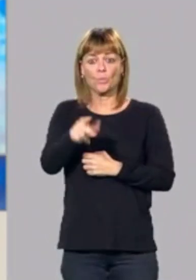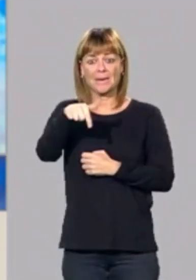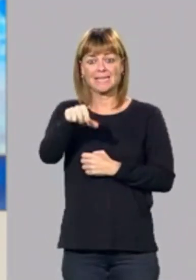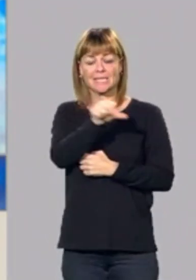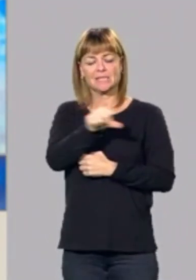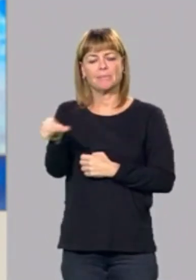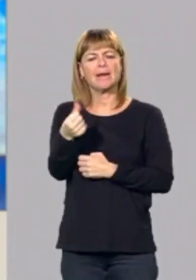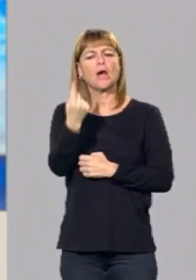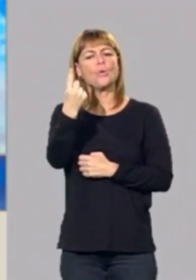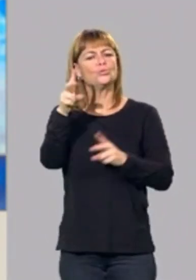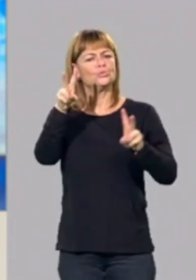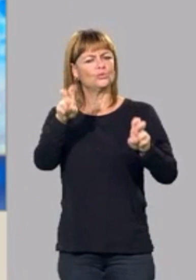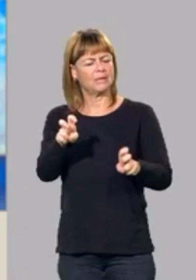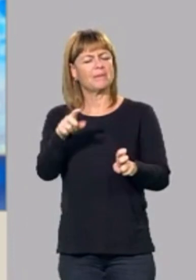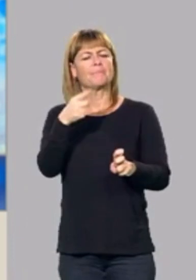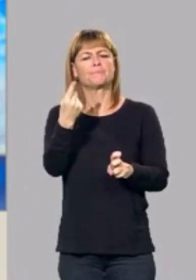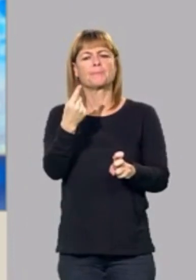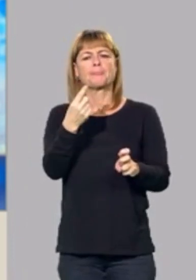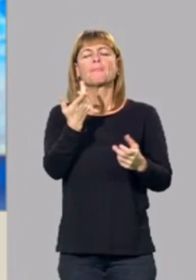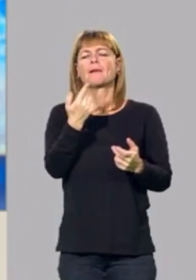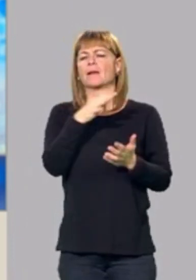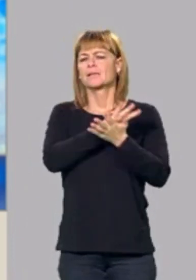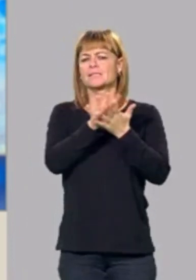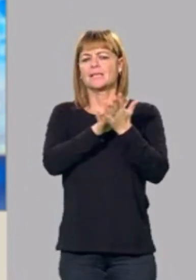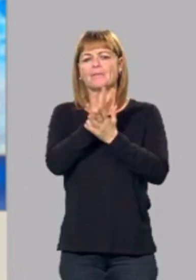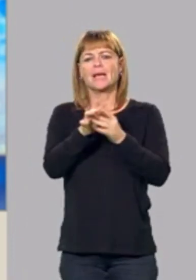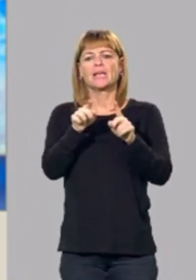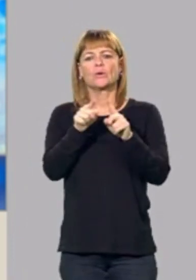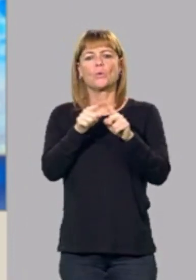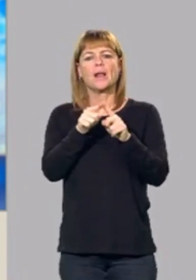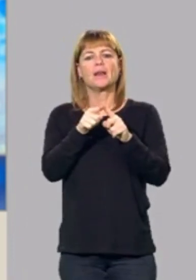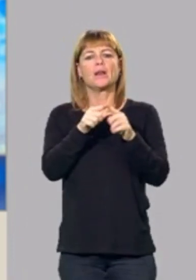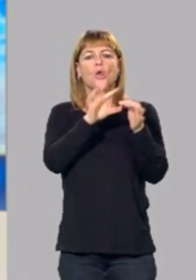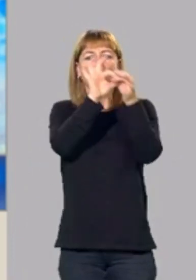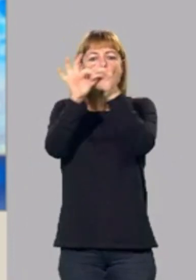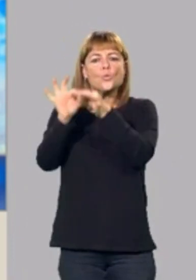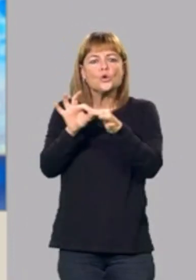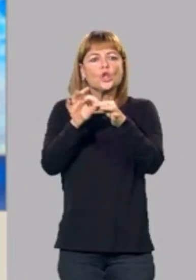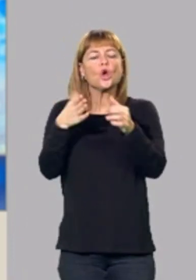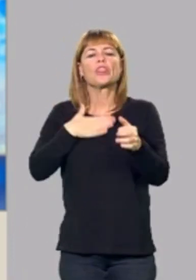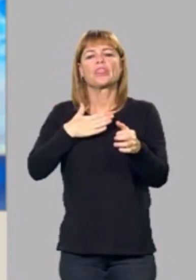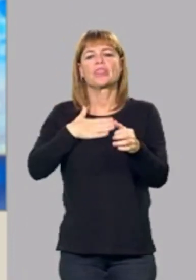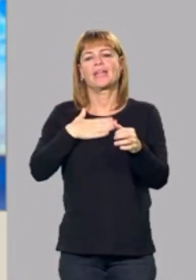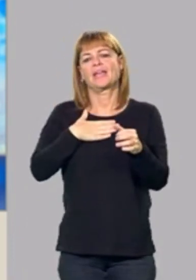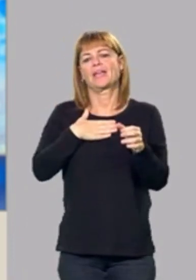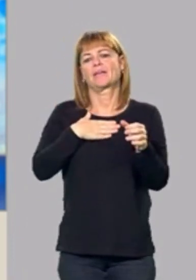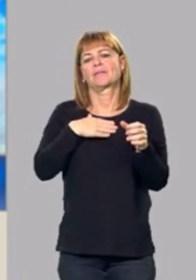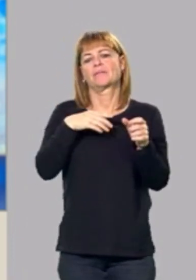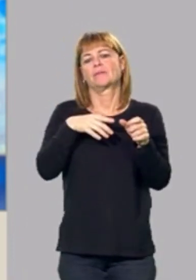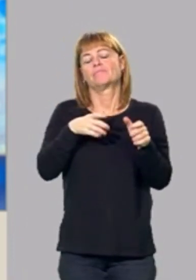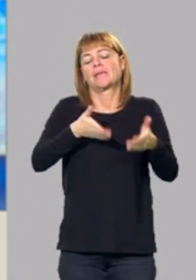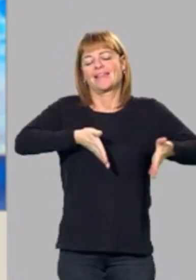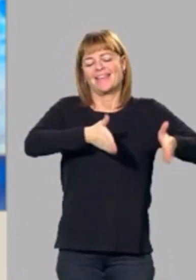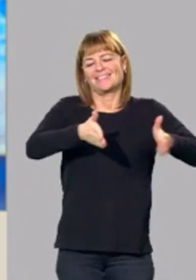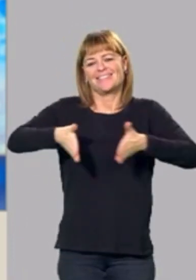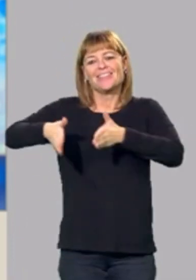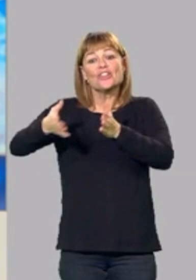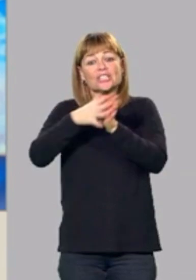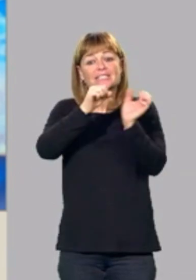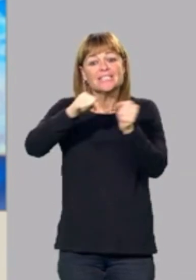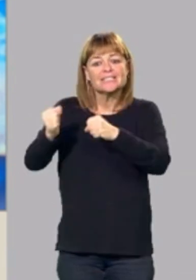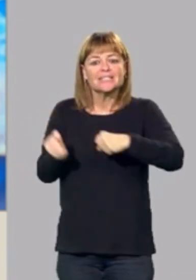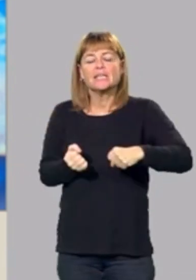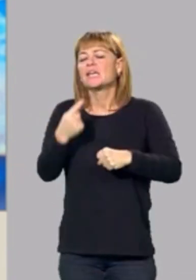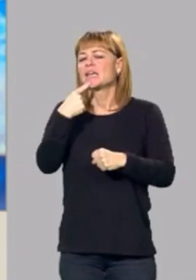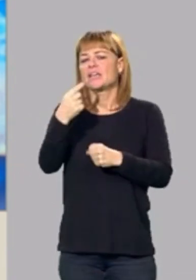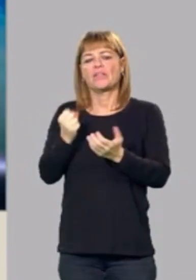un tema que ocupa muchos titulares, es esa unión de estaciones. Además, escuchábamos al diputado Pueyo decir que no puede apostarse así por el sector